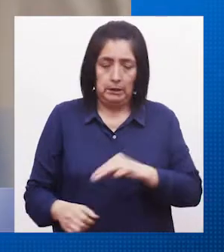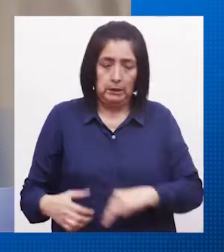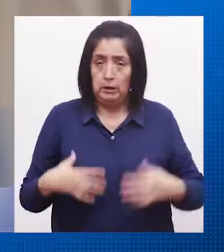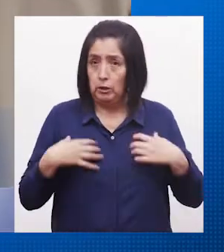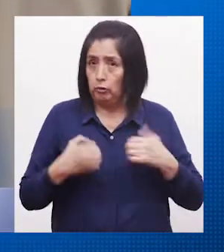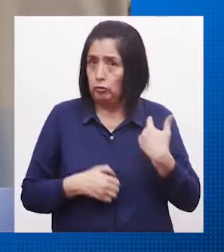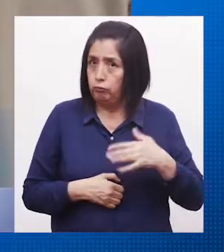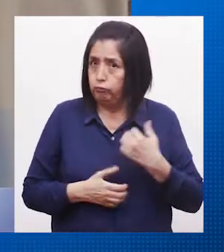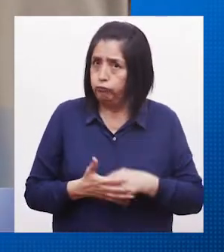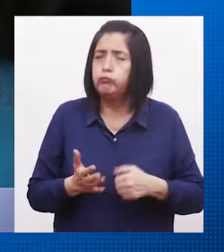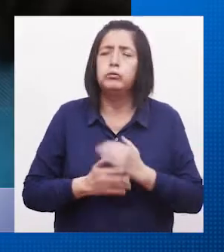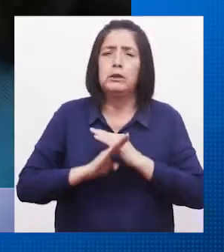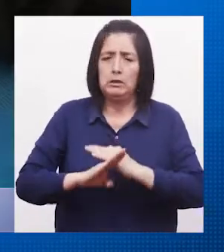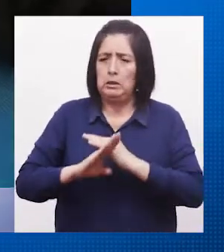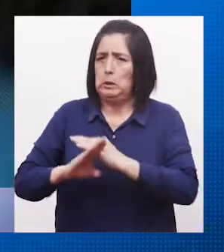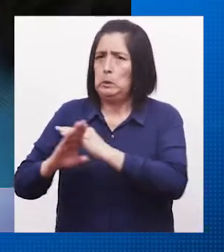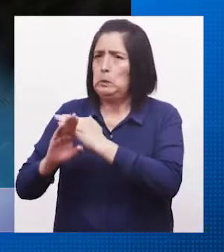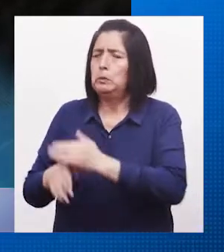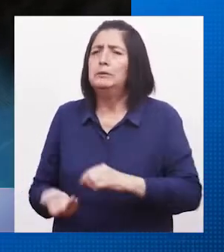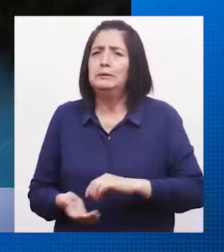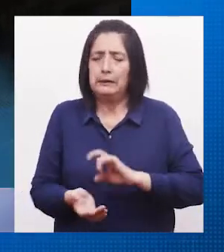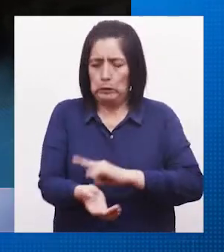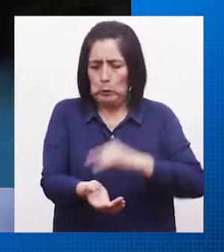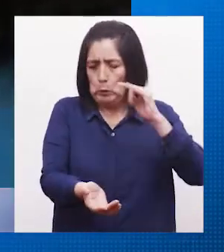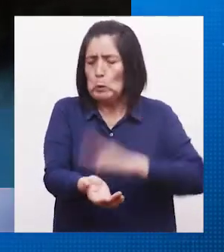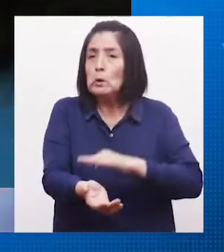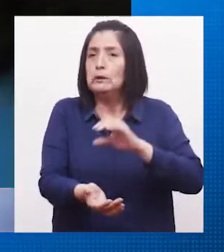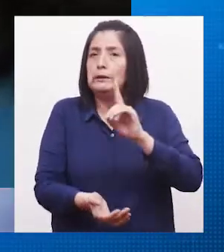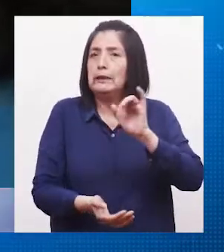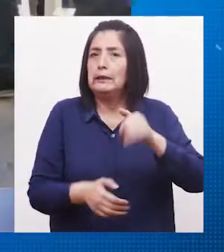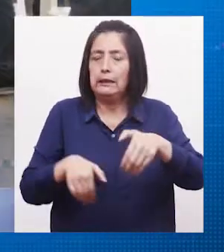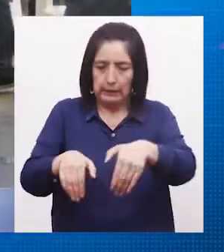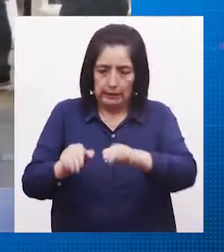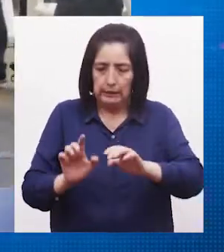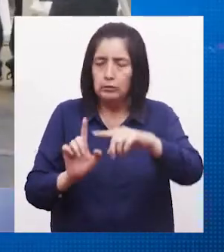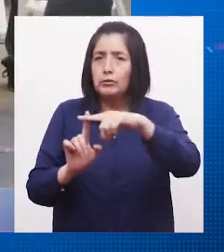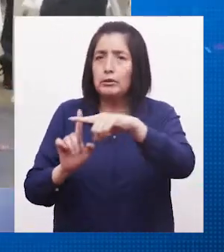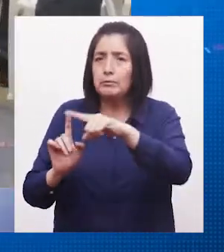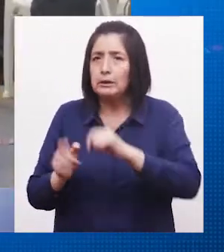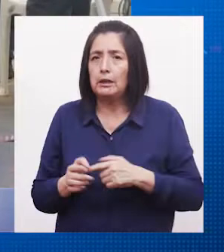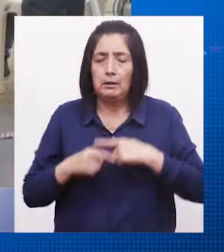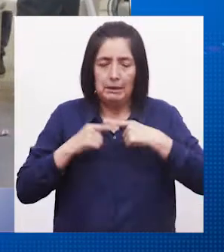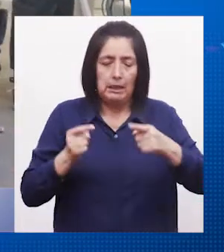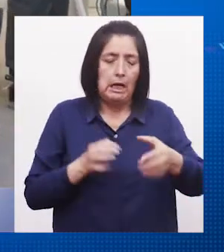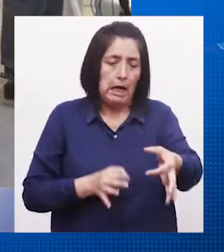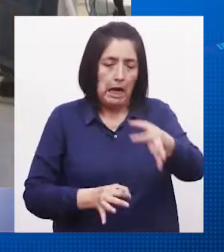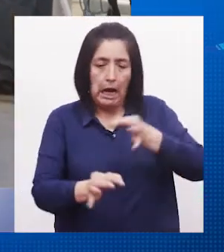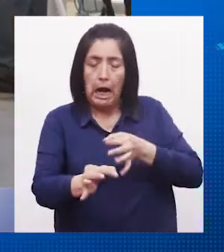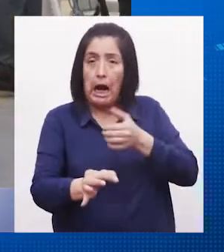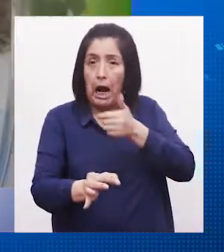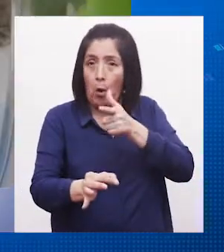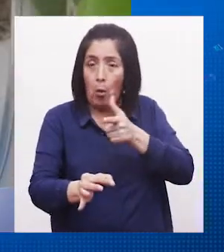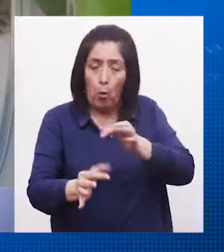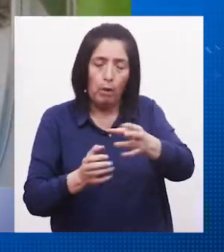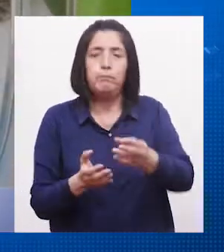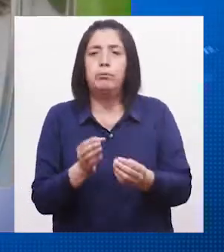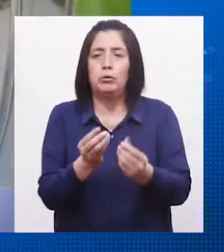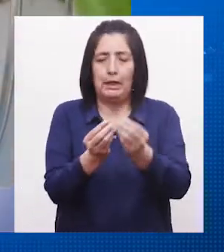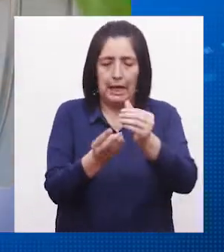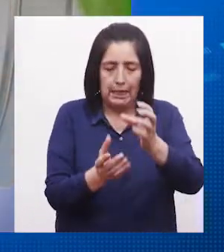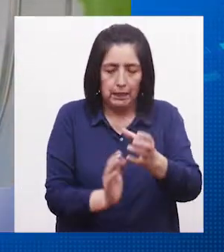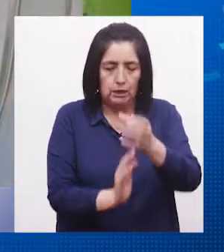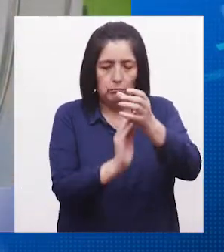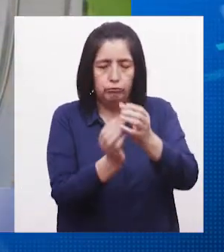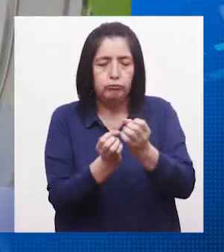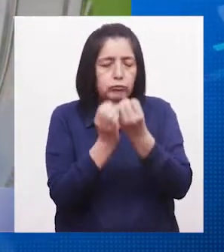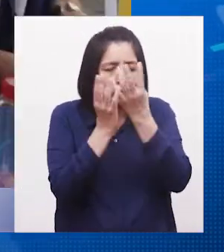intensifica campaña de prevención contra el dengue En todos los cementerios del país Con el mensaje Reemplaza el agua por arena húmeda en los floreros que pones